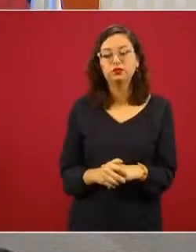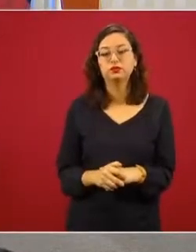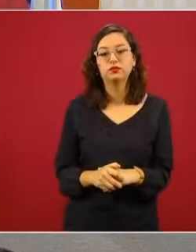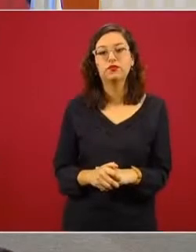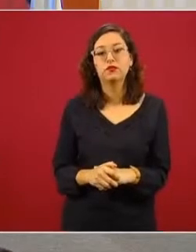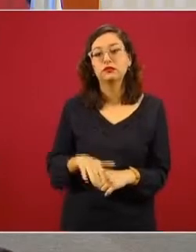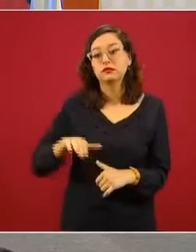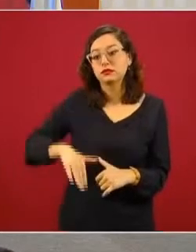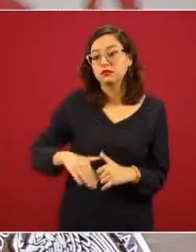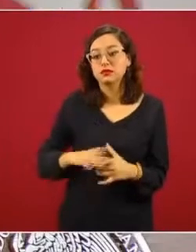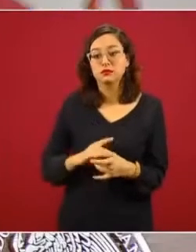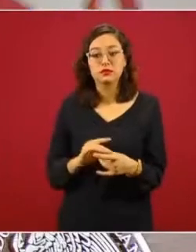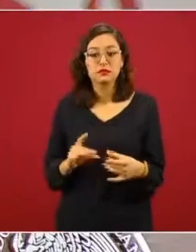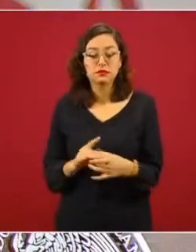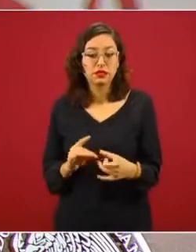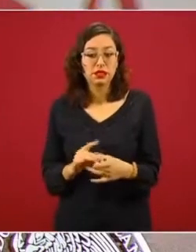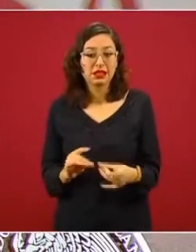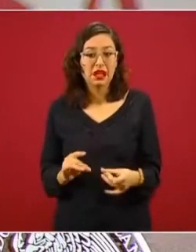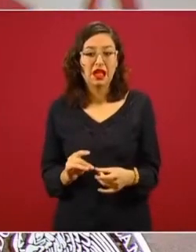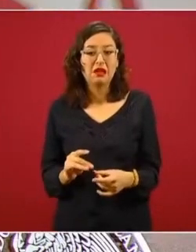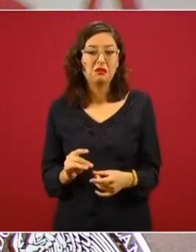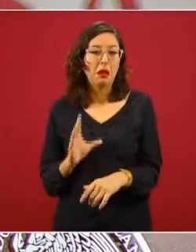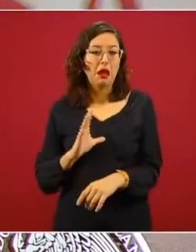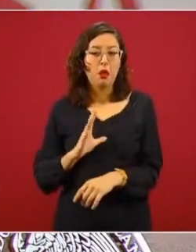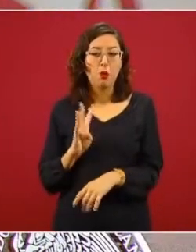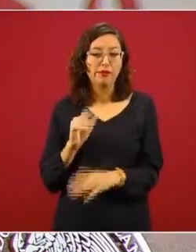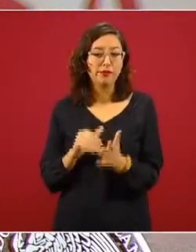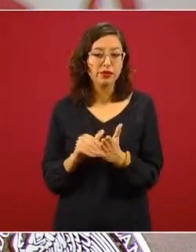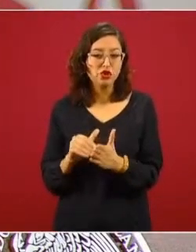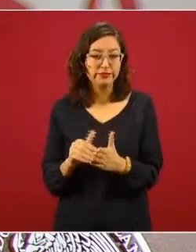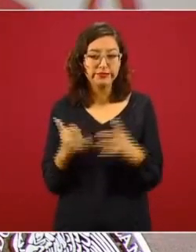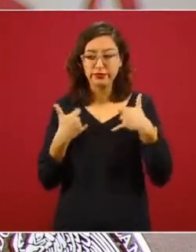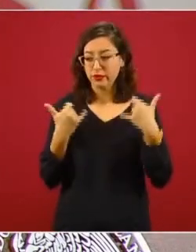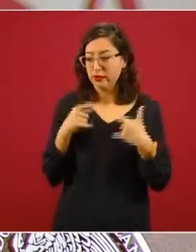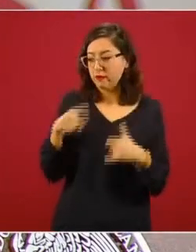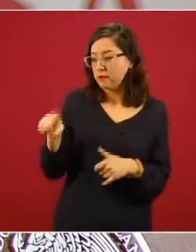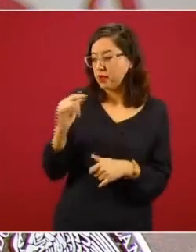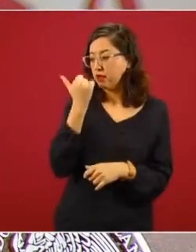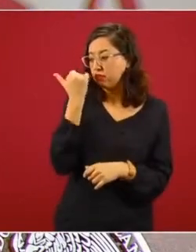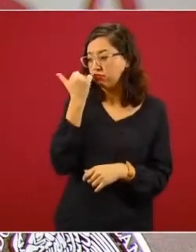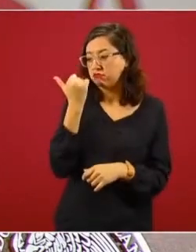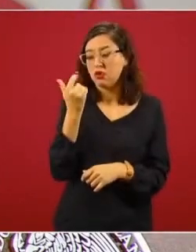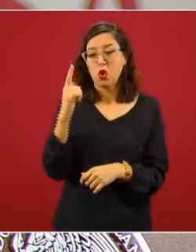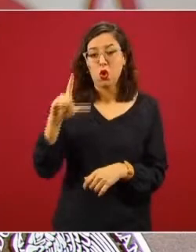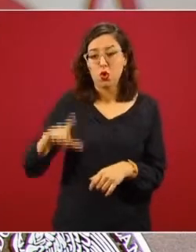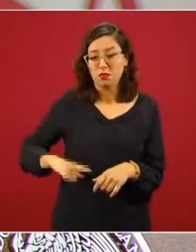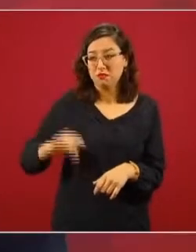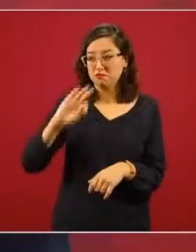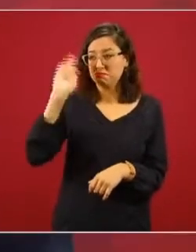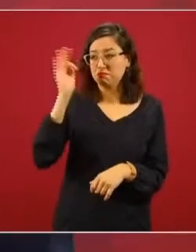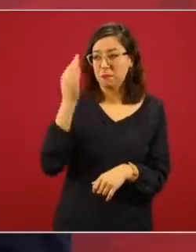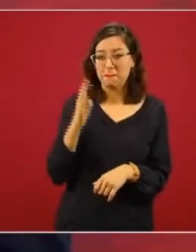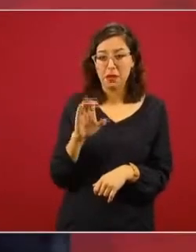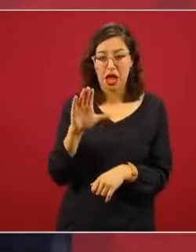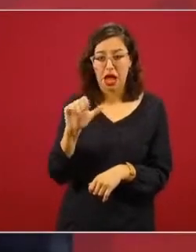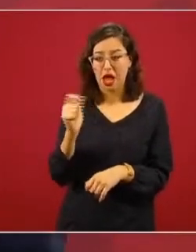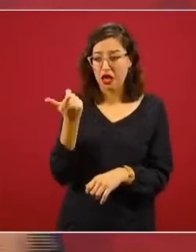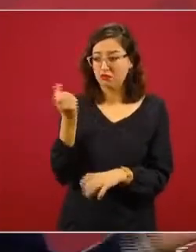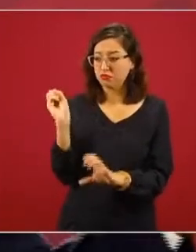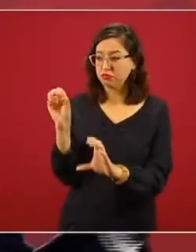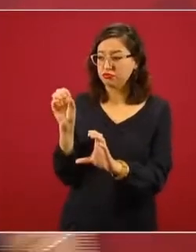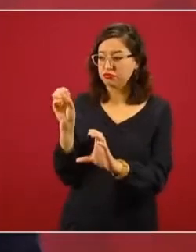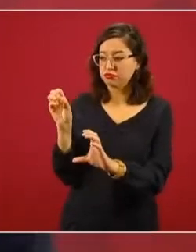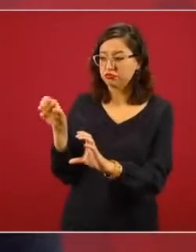inicialmente, hay casi cuatro millones de estudiantes que reciben becas del gobierno federal y vamos a entrar muy